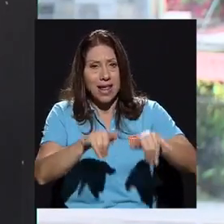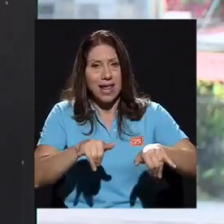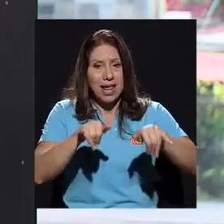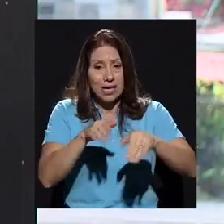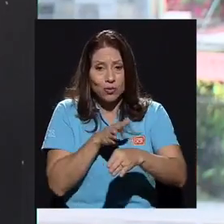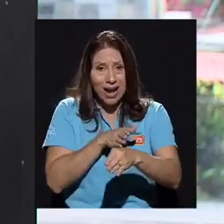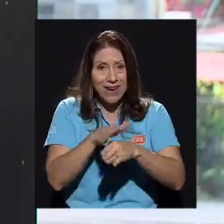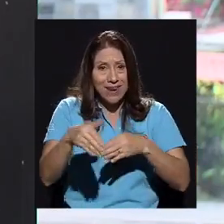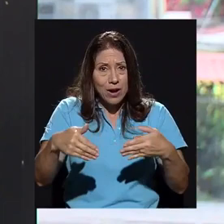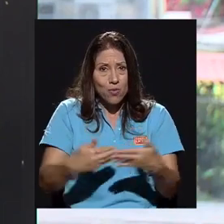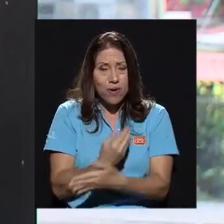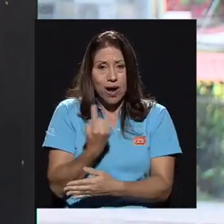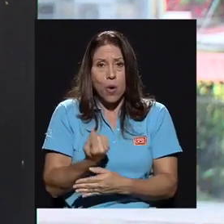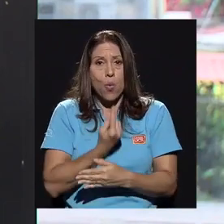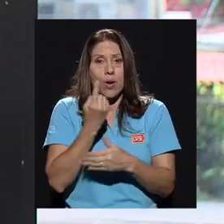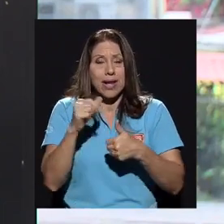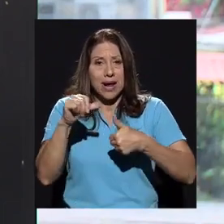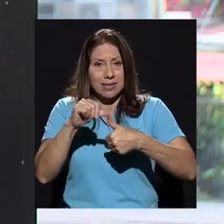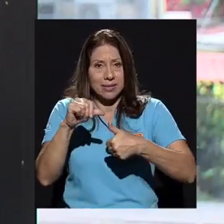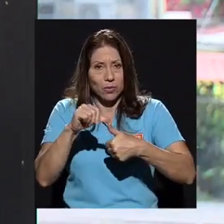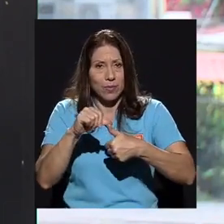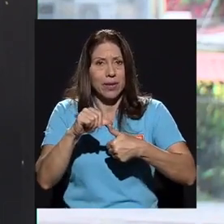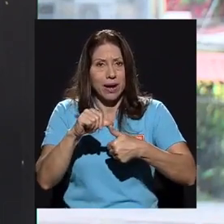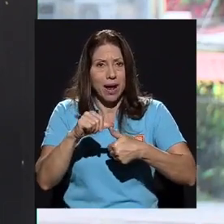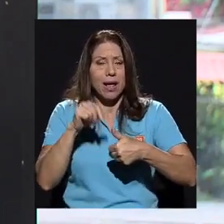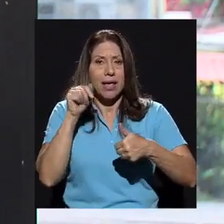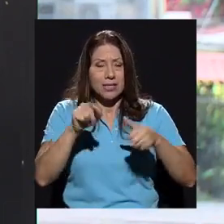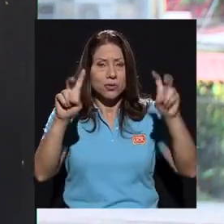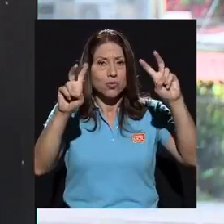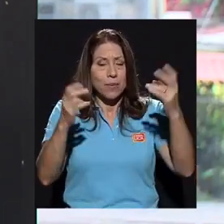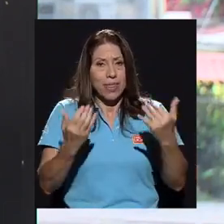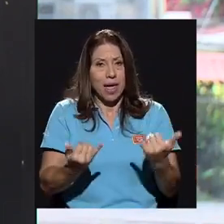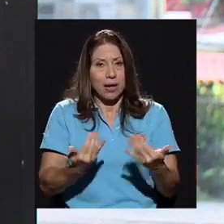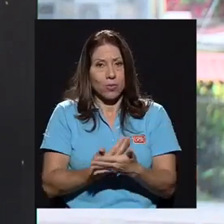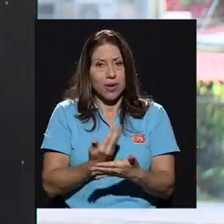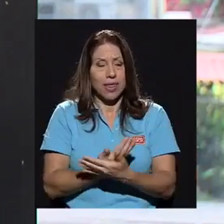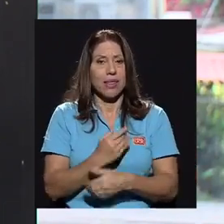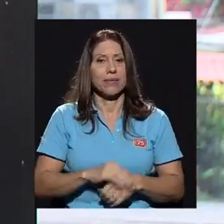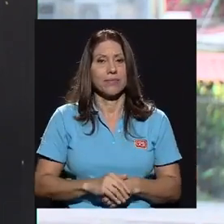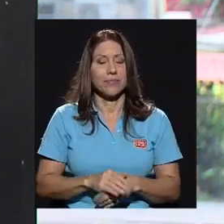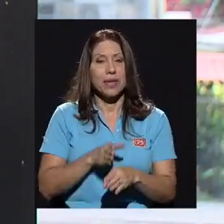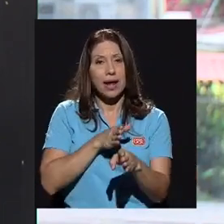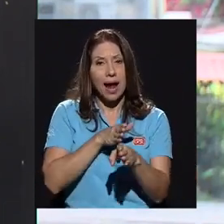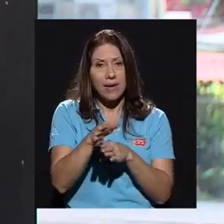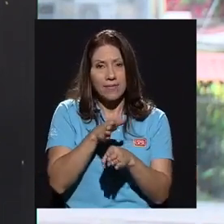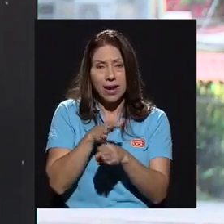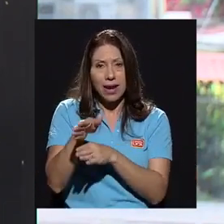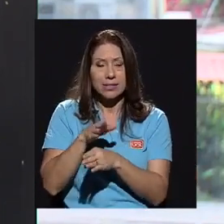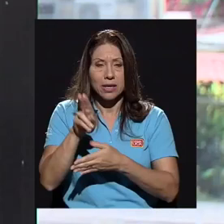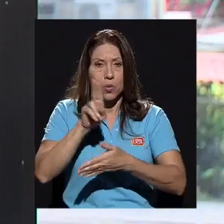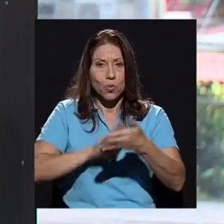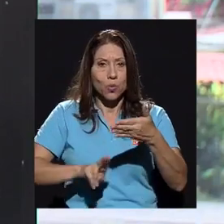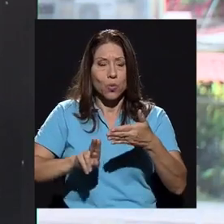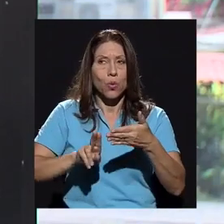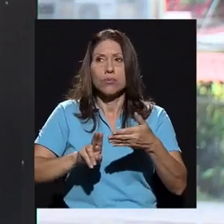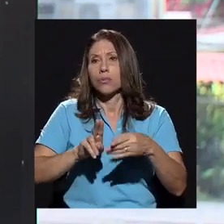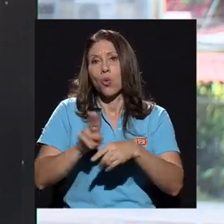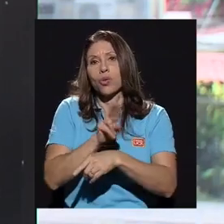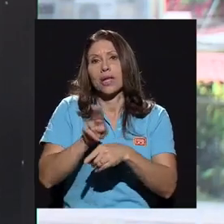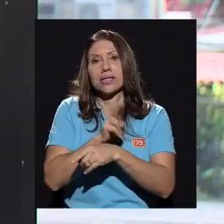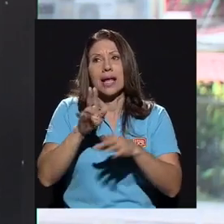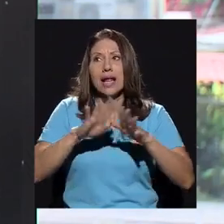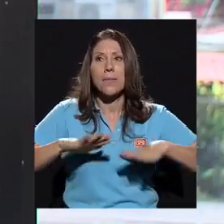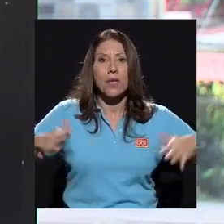creó nueva y es única en toda Centroamérica, en donde es un tema de actualidad. También carreras que utilizan el medio ambiente,